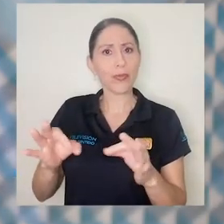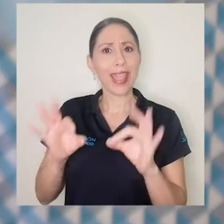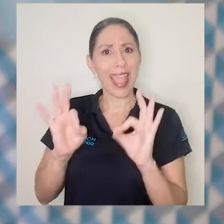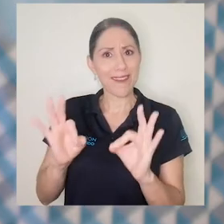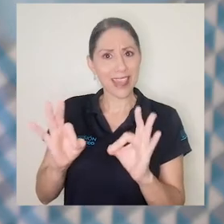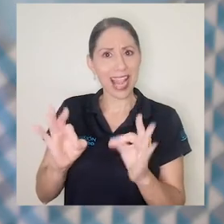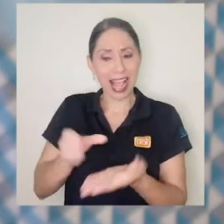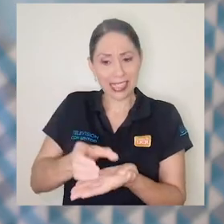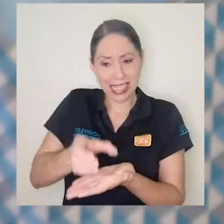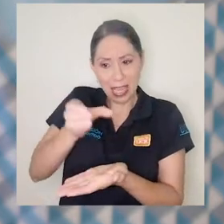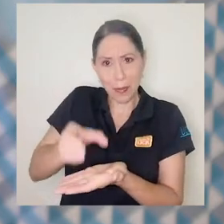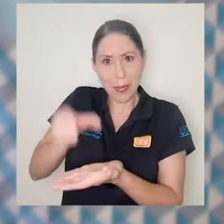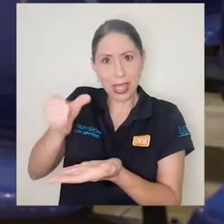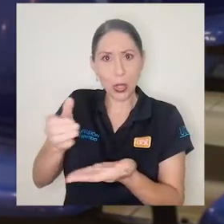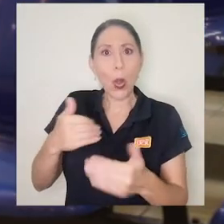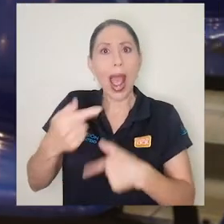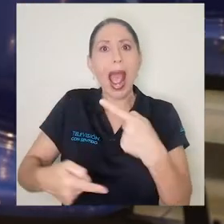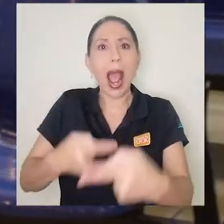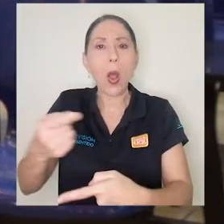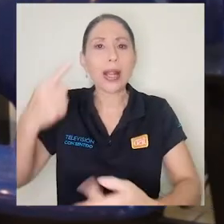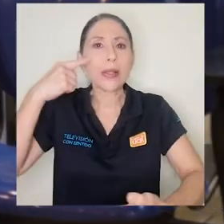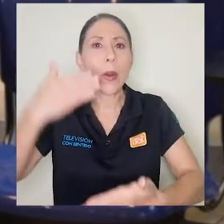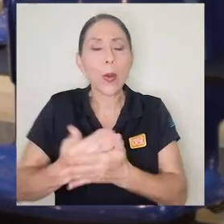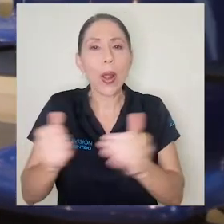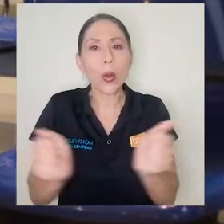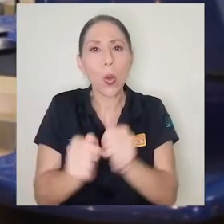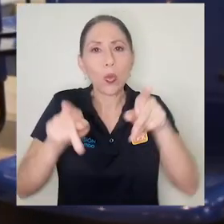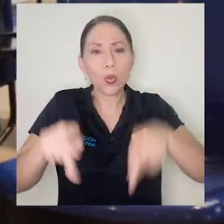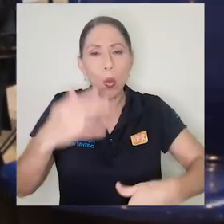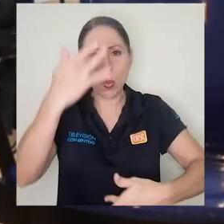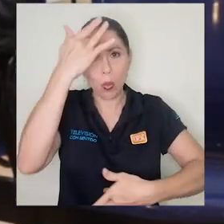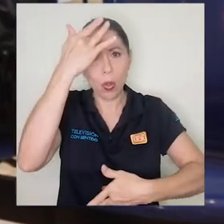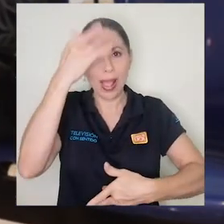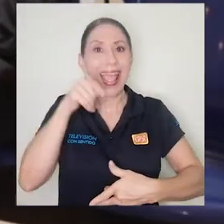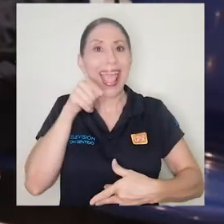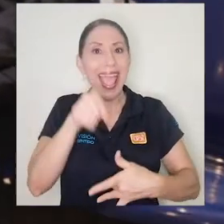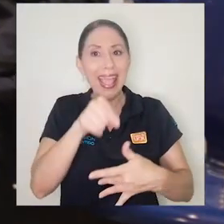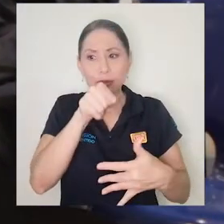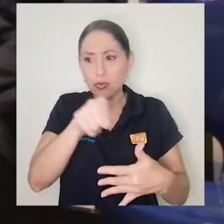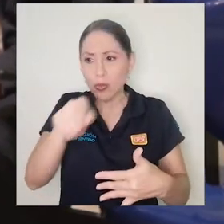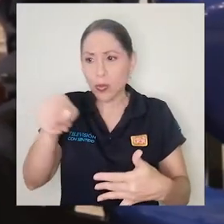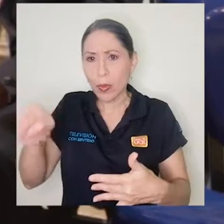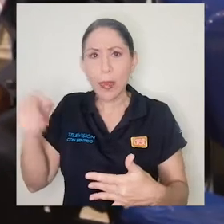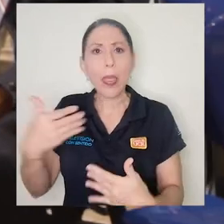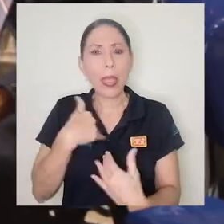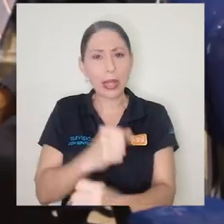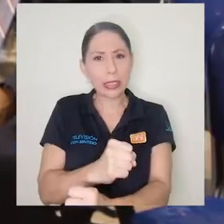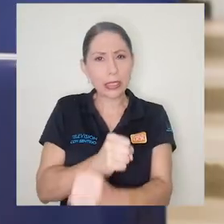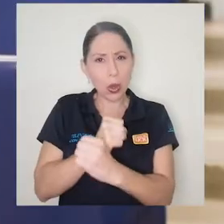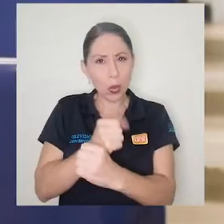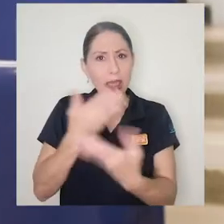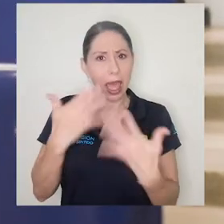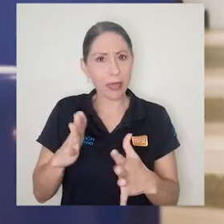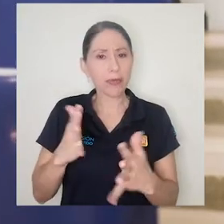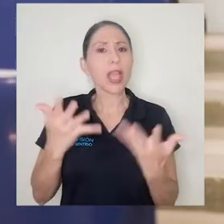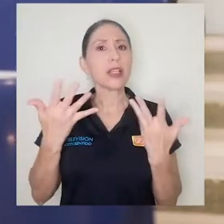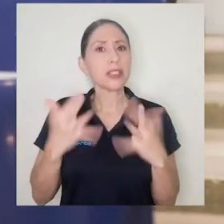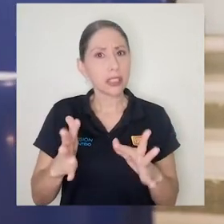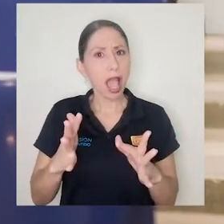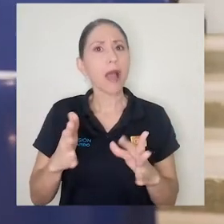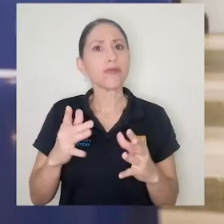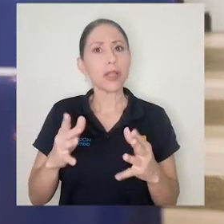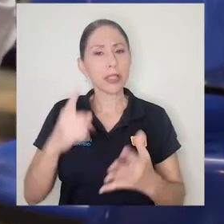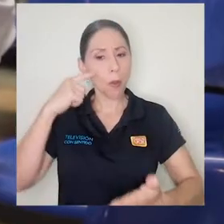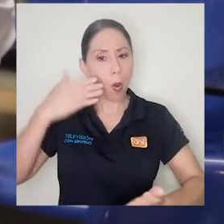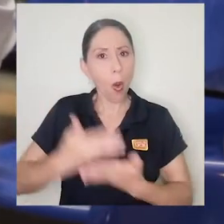se va a aprobar en pacientes y que tiene seguridad, se le ha aprobado todo lo que respecta a un producto para